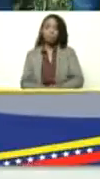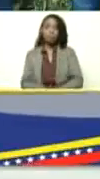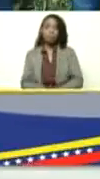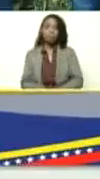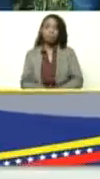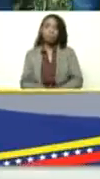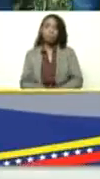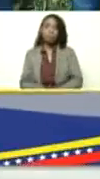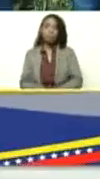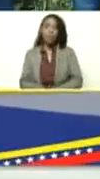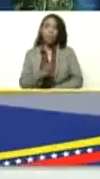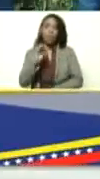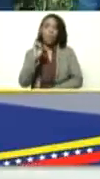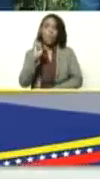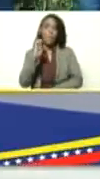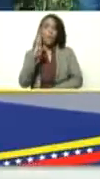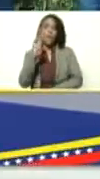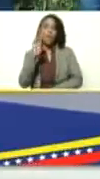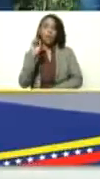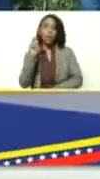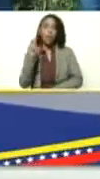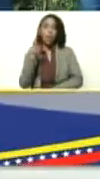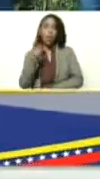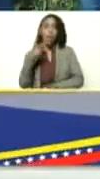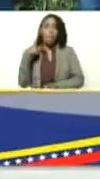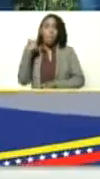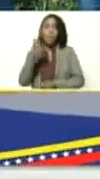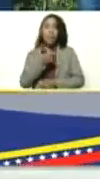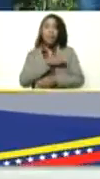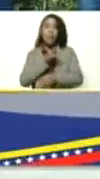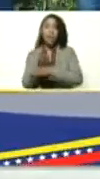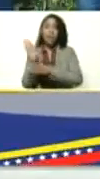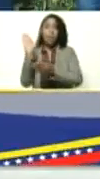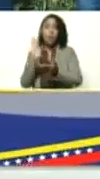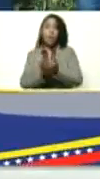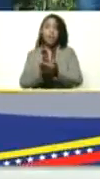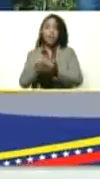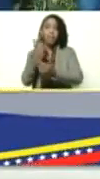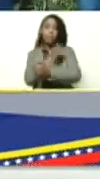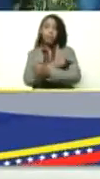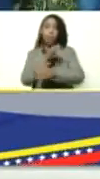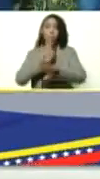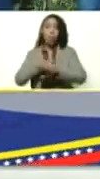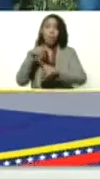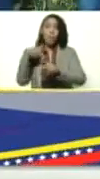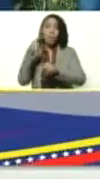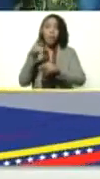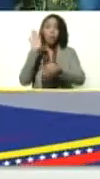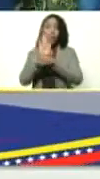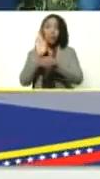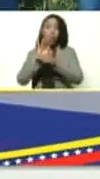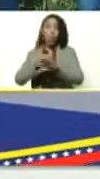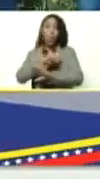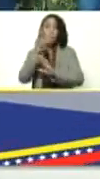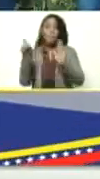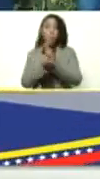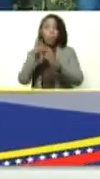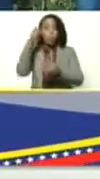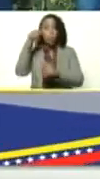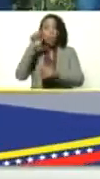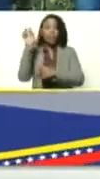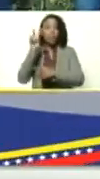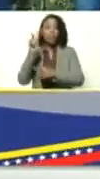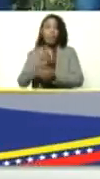y a Roberto bueno tienen que ir mañana a ponerse refuerzo porque tenemos que proteger completo a la población venezolana